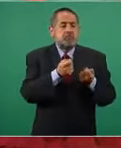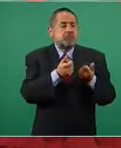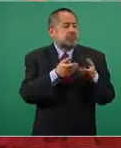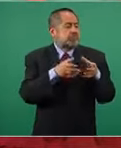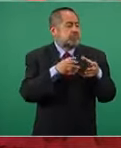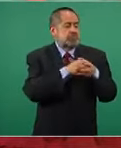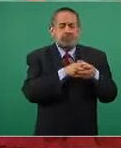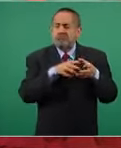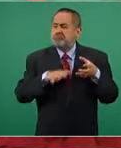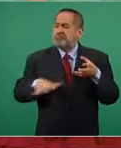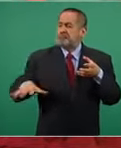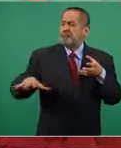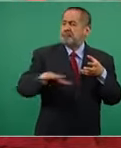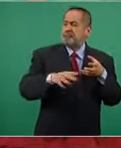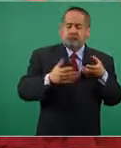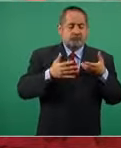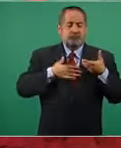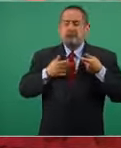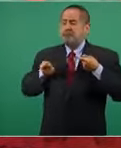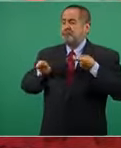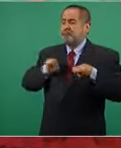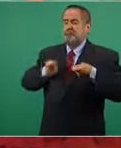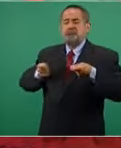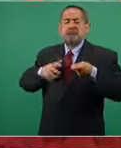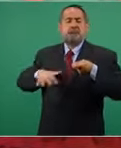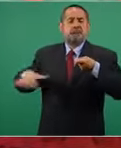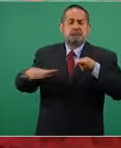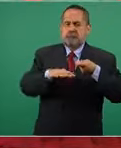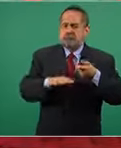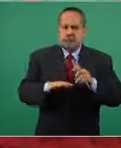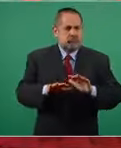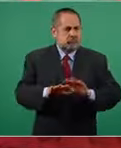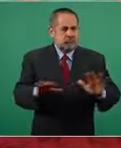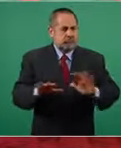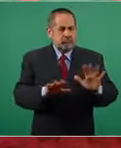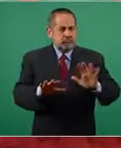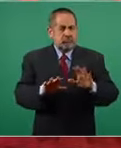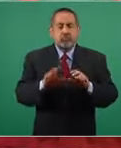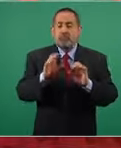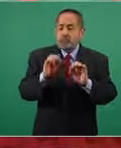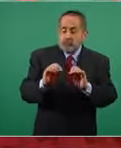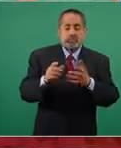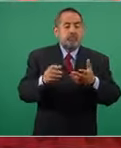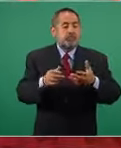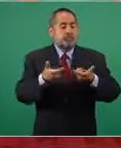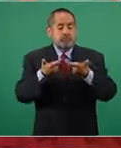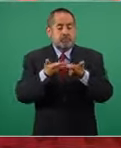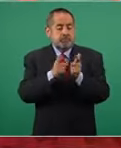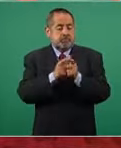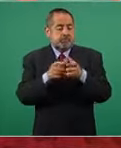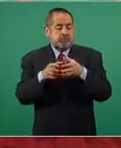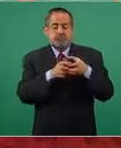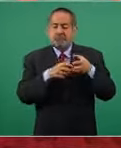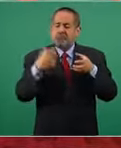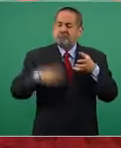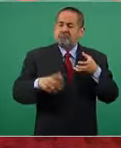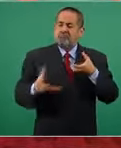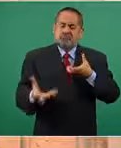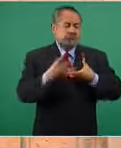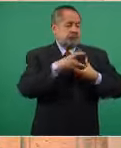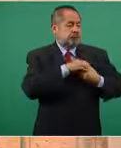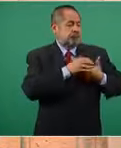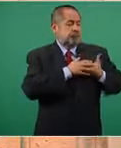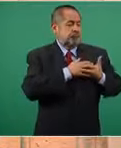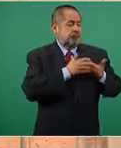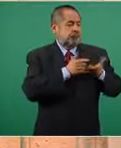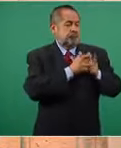público y se propicie que la riqueza en vez de distribuirse con justicia se concentre